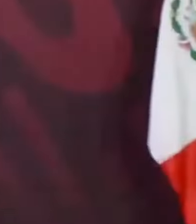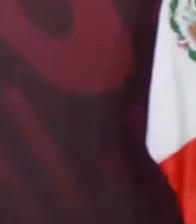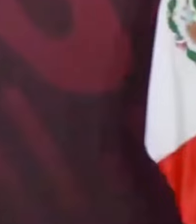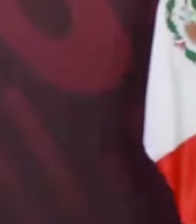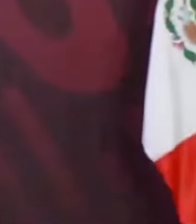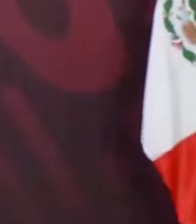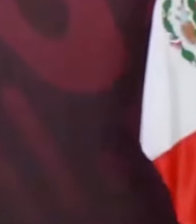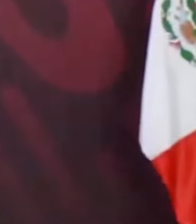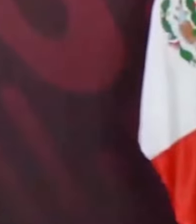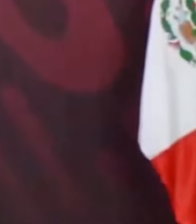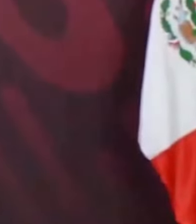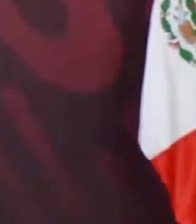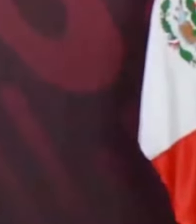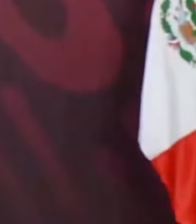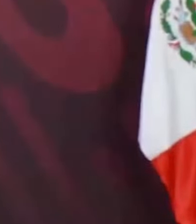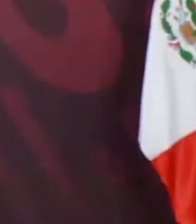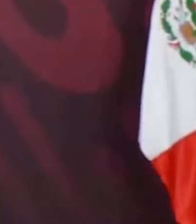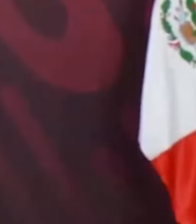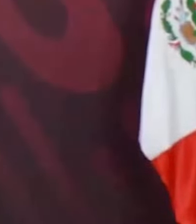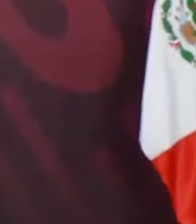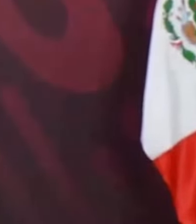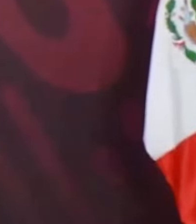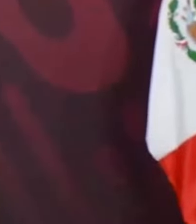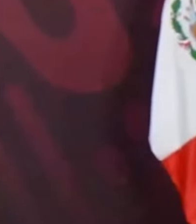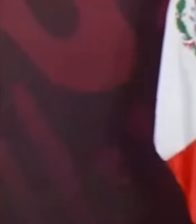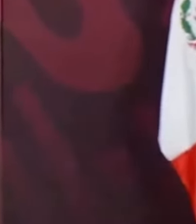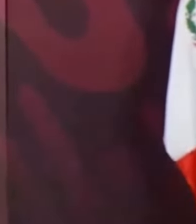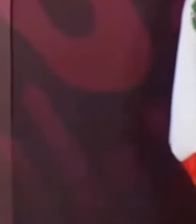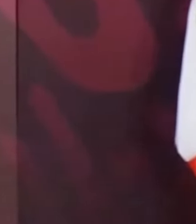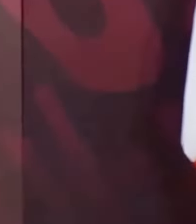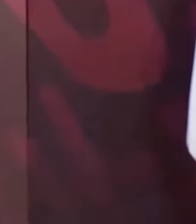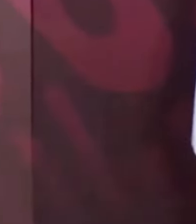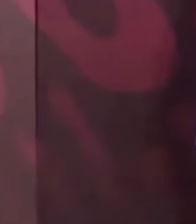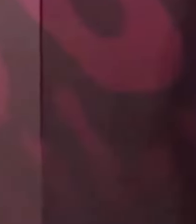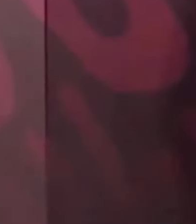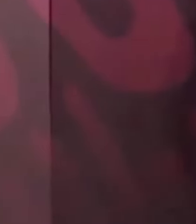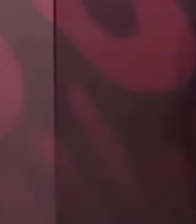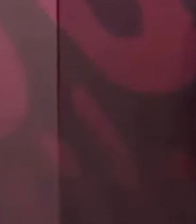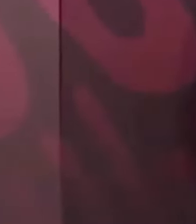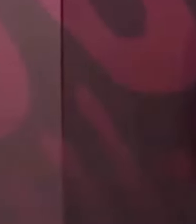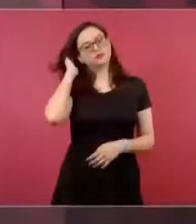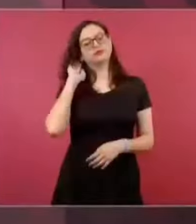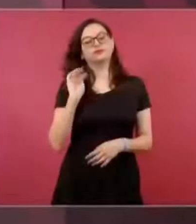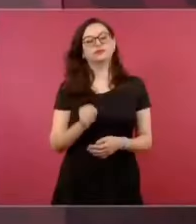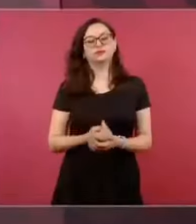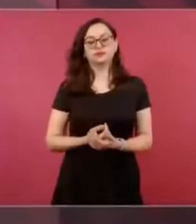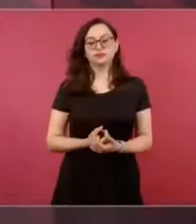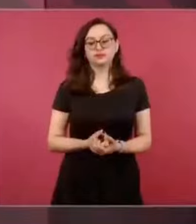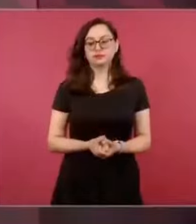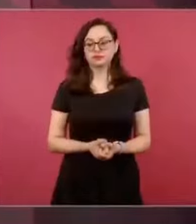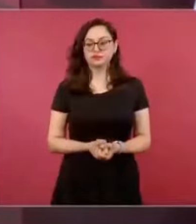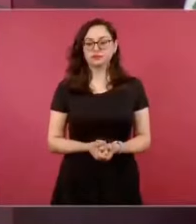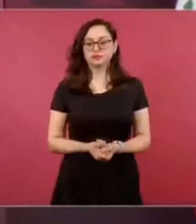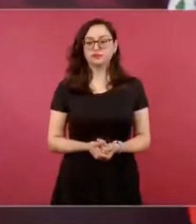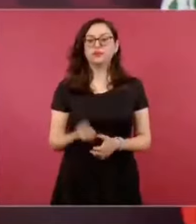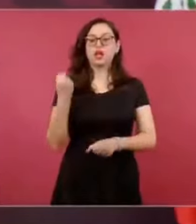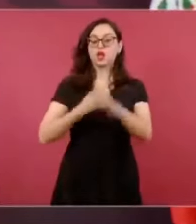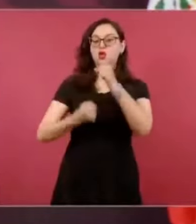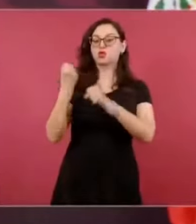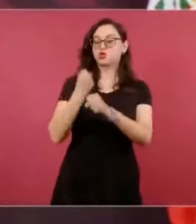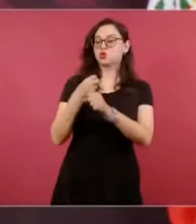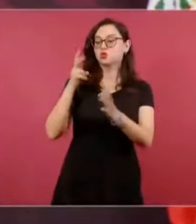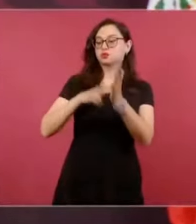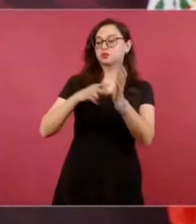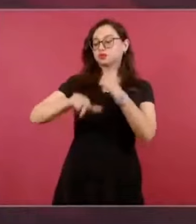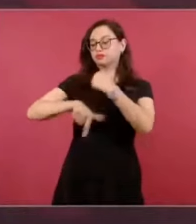a la gente. No a los campesinos y a los obreros y